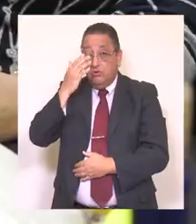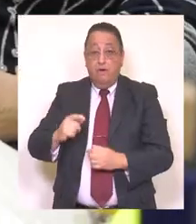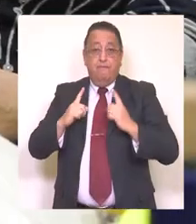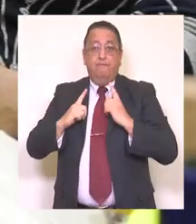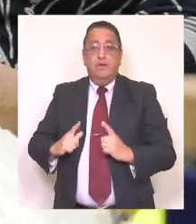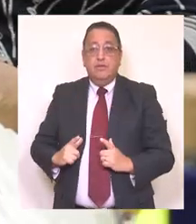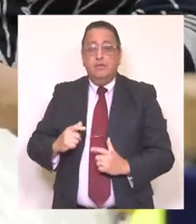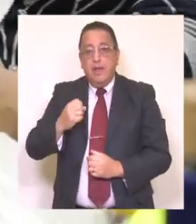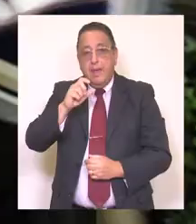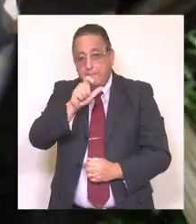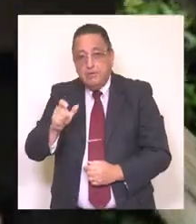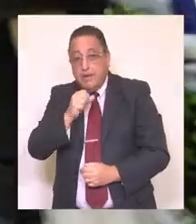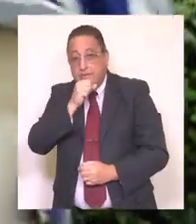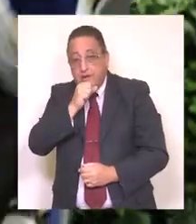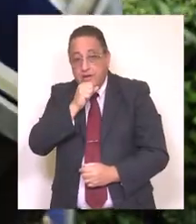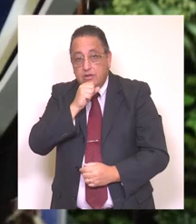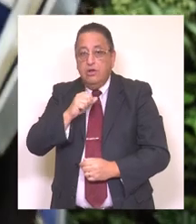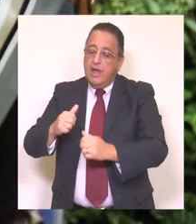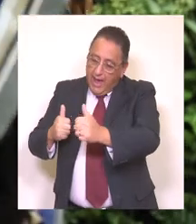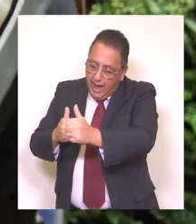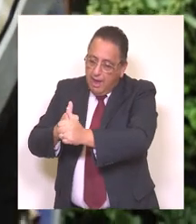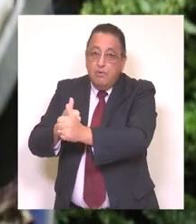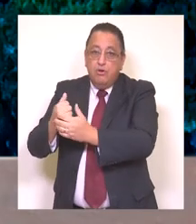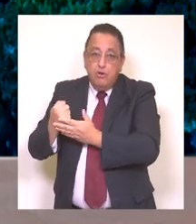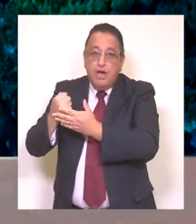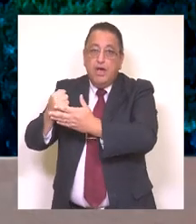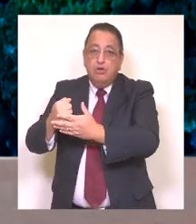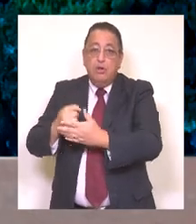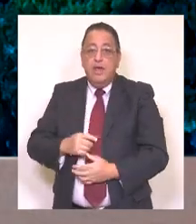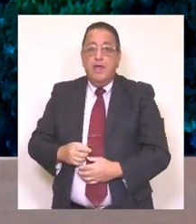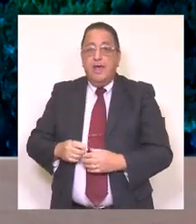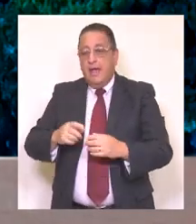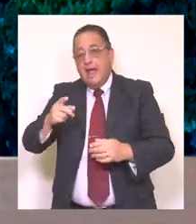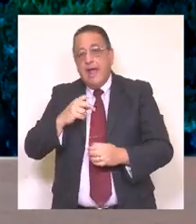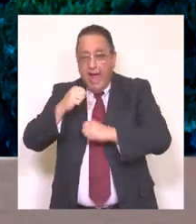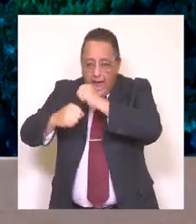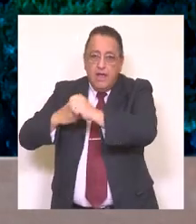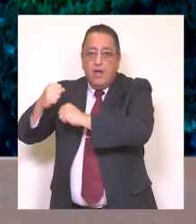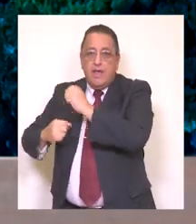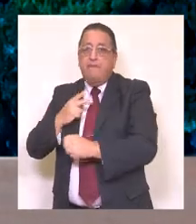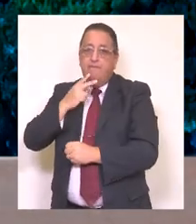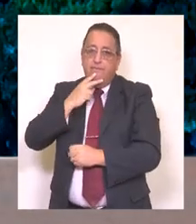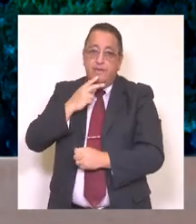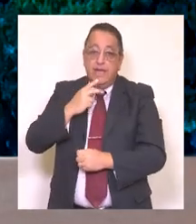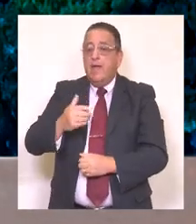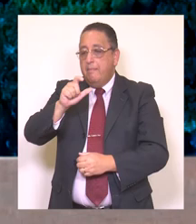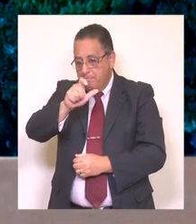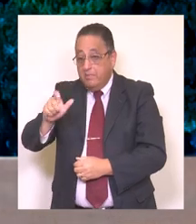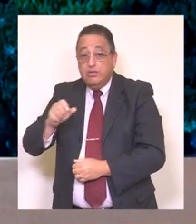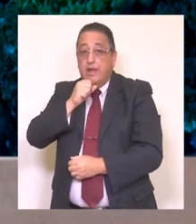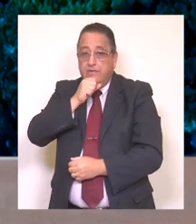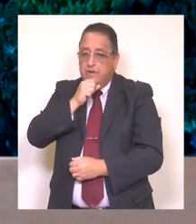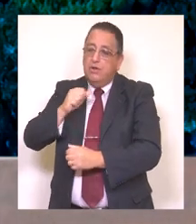vacaciones para la tercera edad y, por supuesto, fortaleciendo el programa Más Vida a los Años. Es un programa de salud que va en directo a beneficio